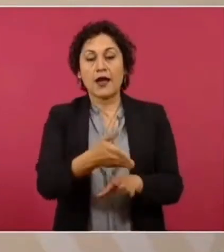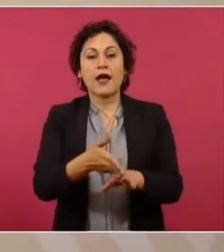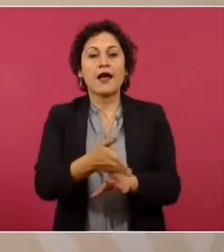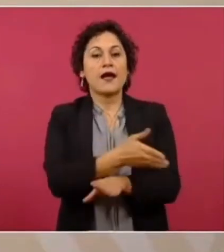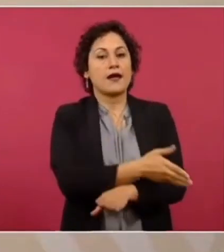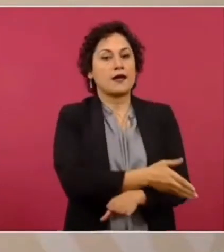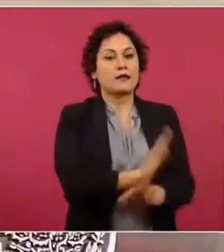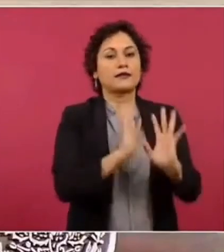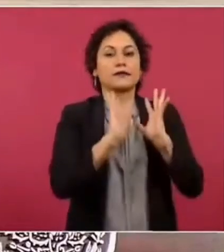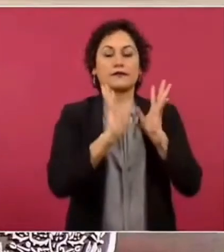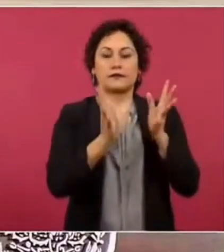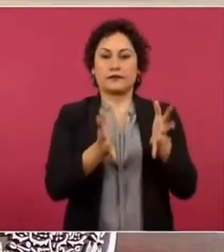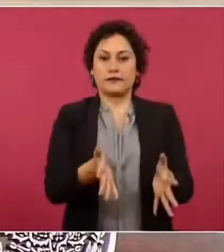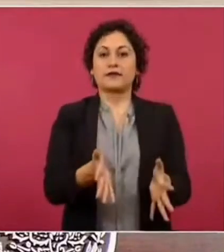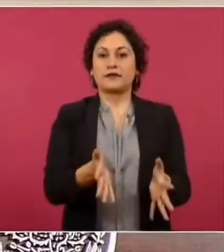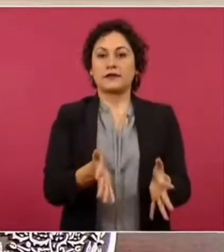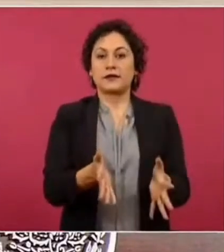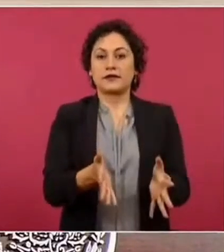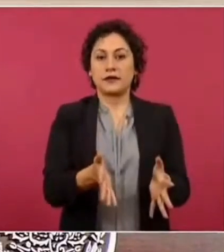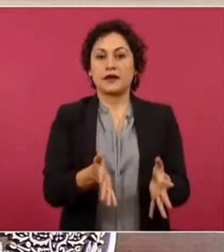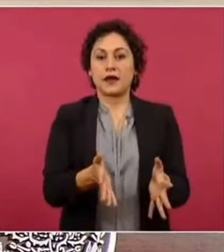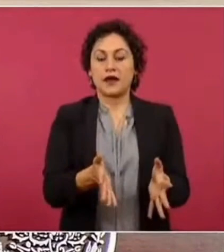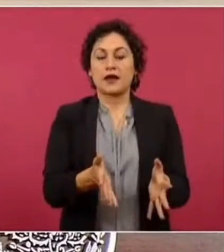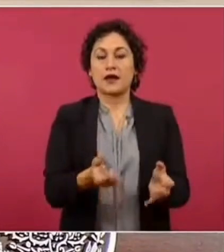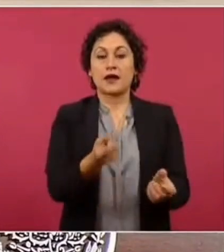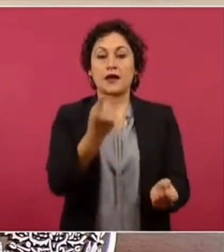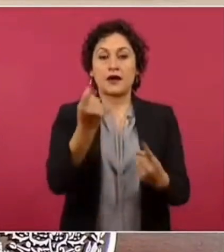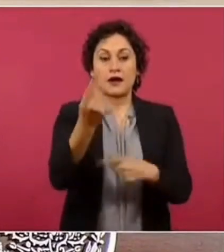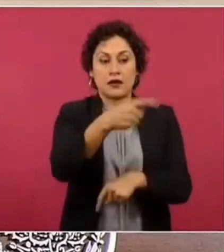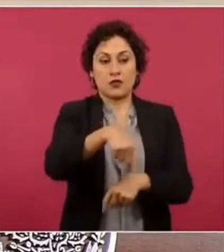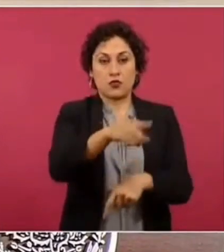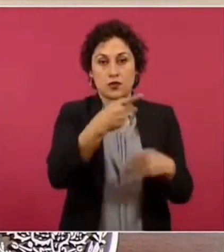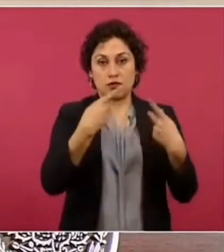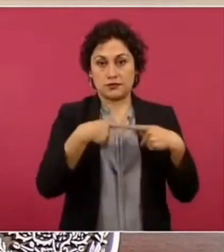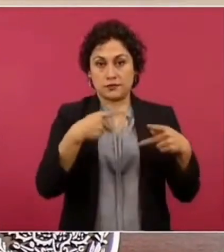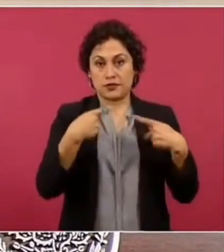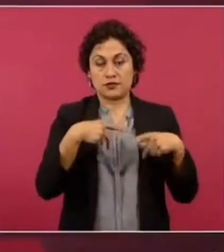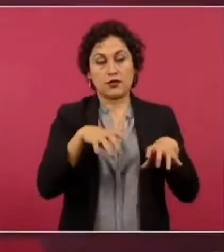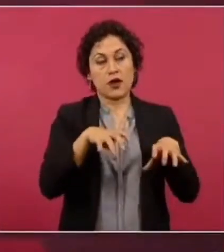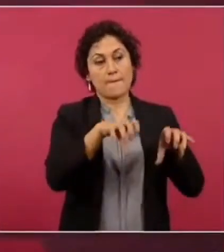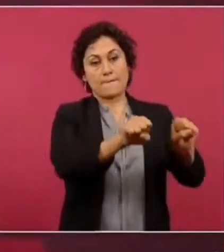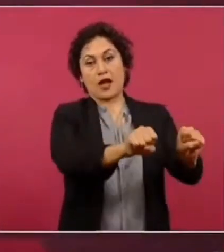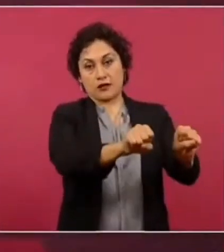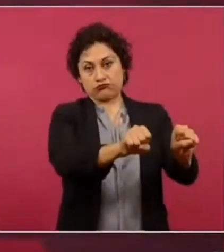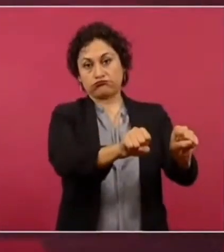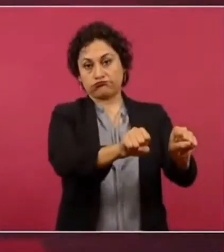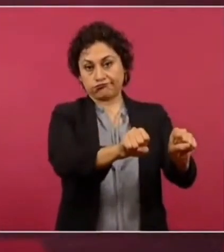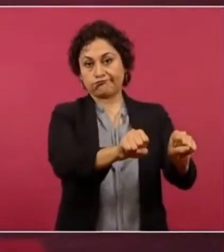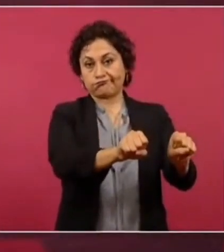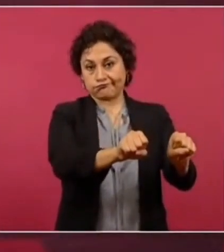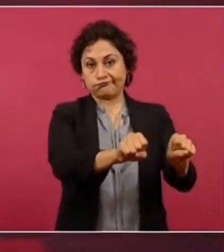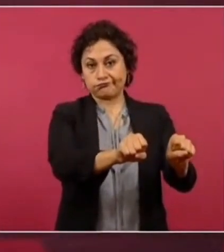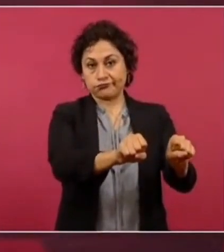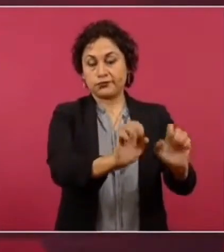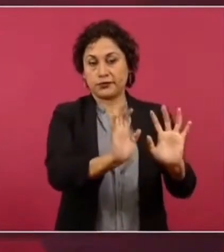de un número importante de